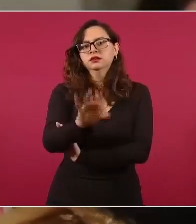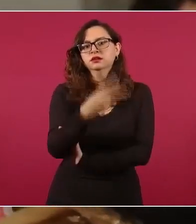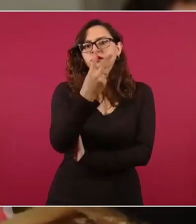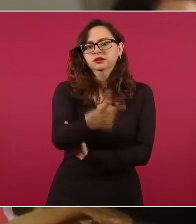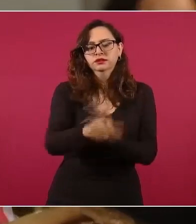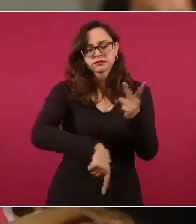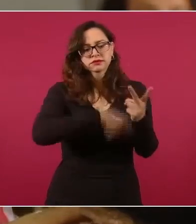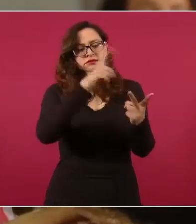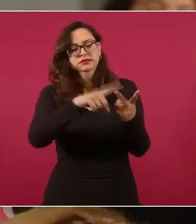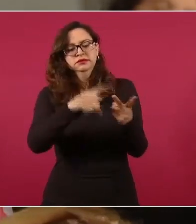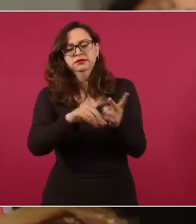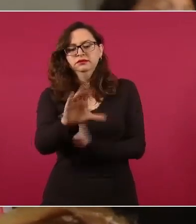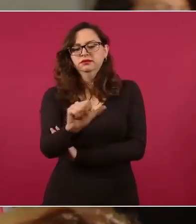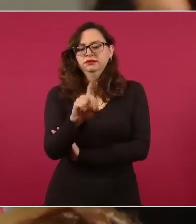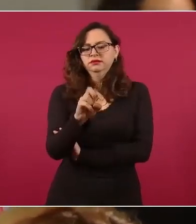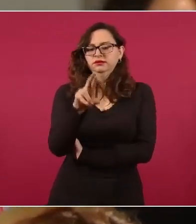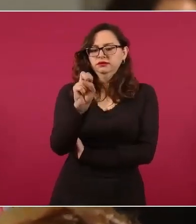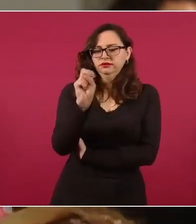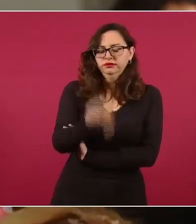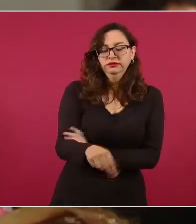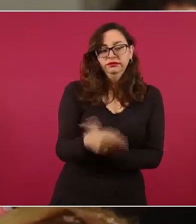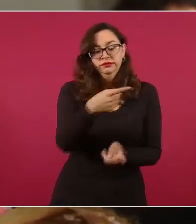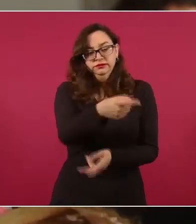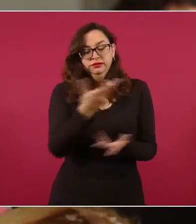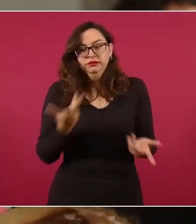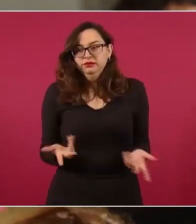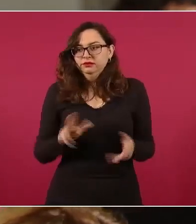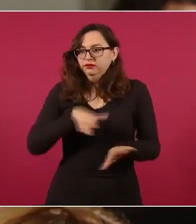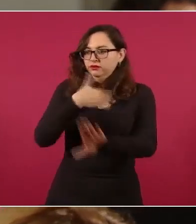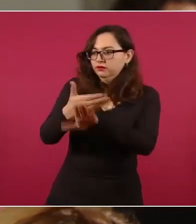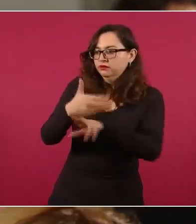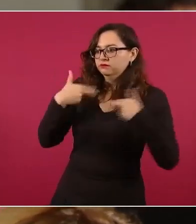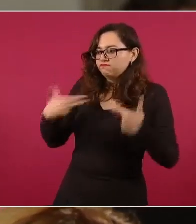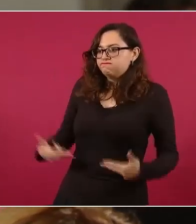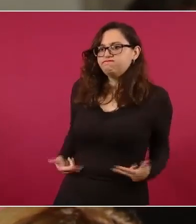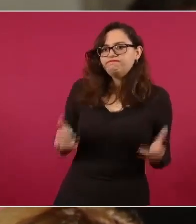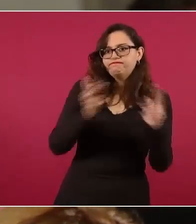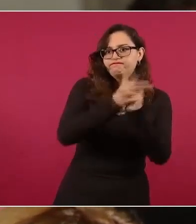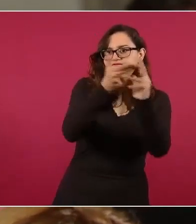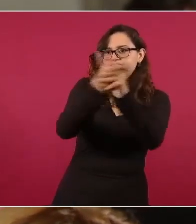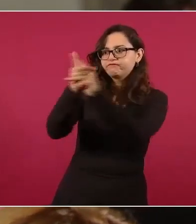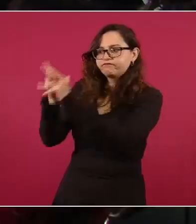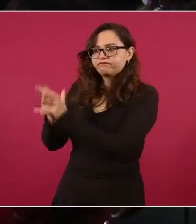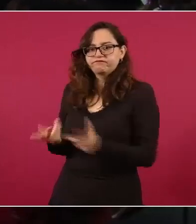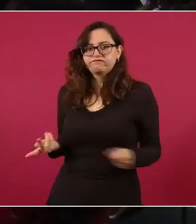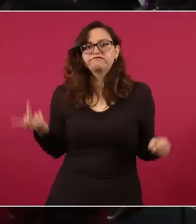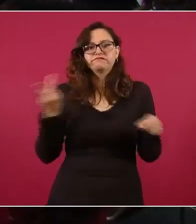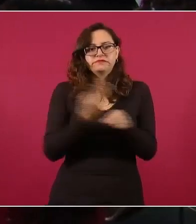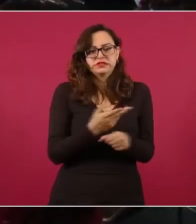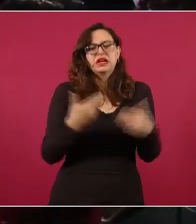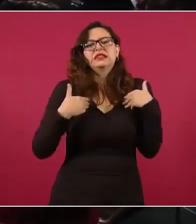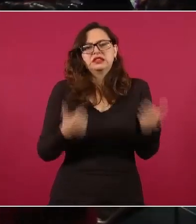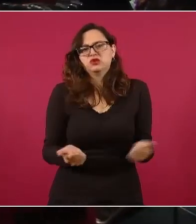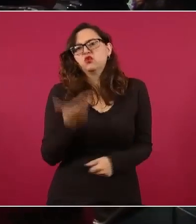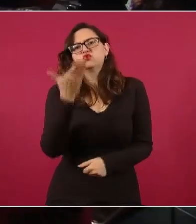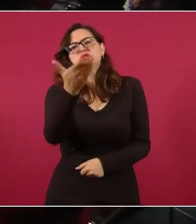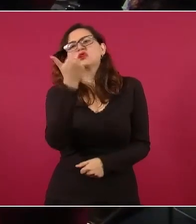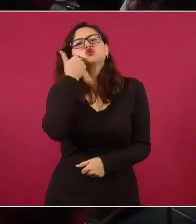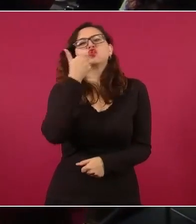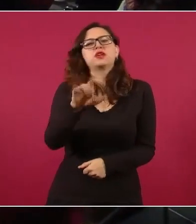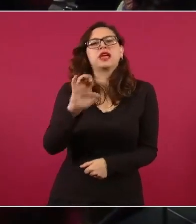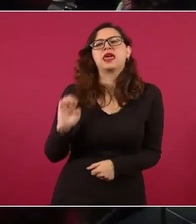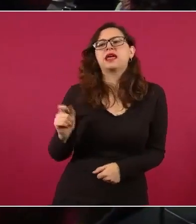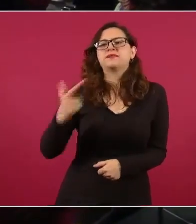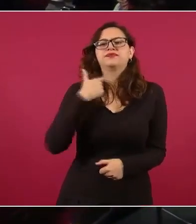esta postura que usted tiene desde el principio de su gobierno de que no se les juzgue a estos expresidentes o que se les hubiera